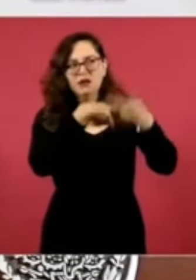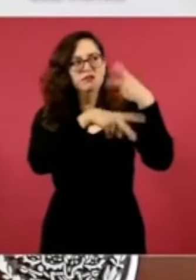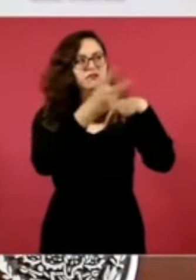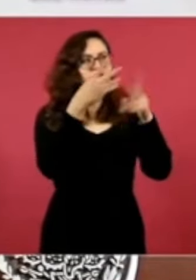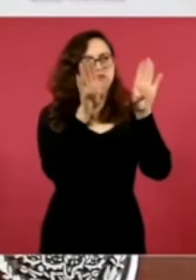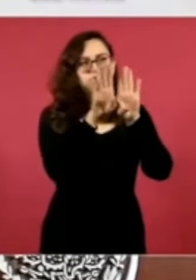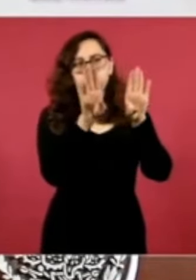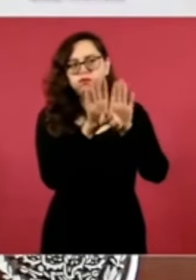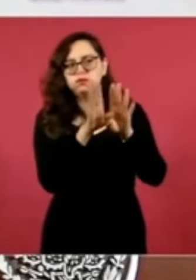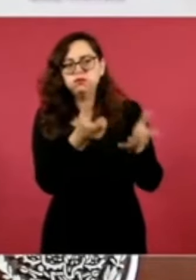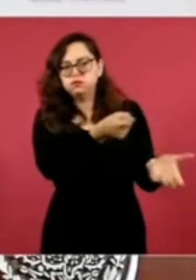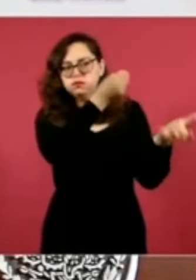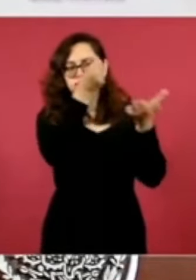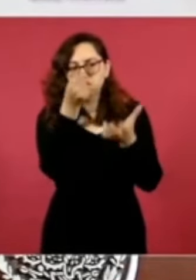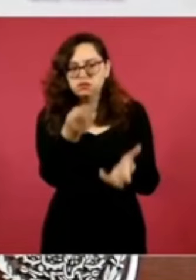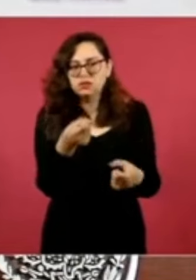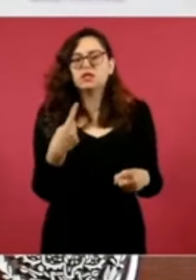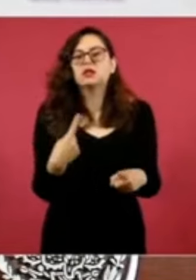utiliza tanto dinero para eso?